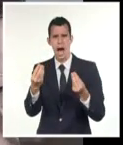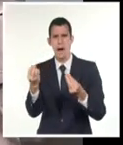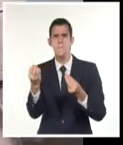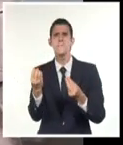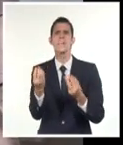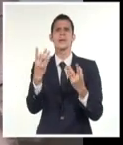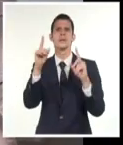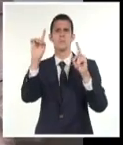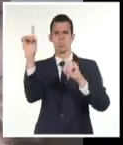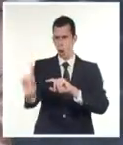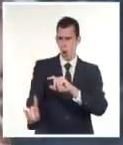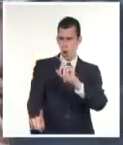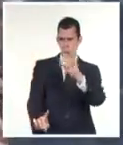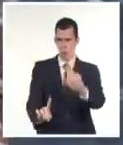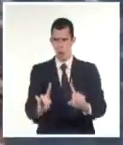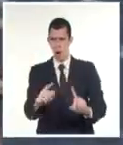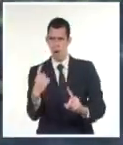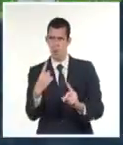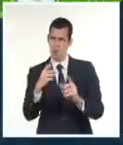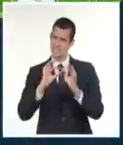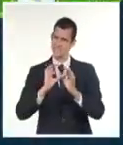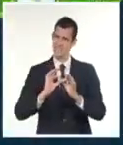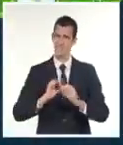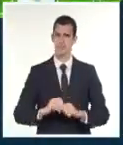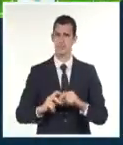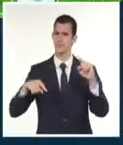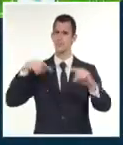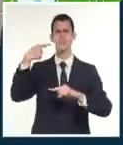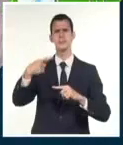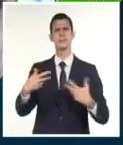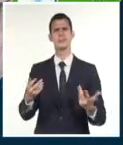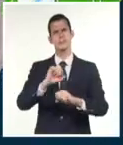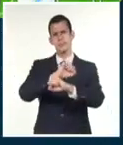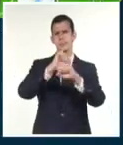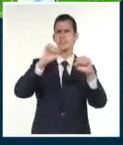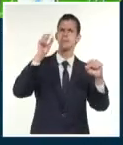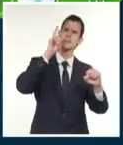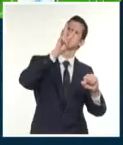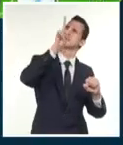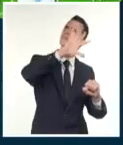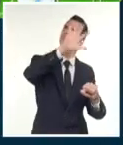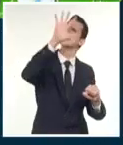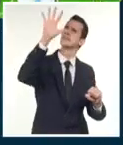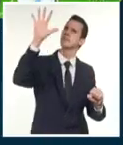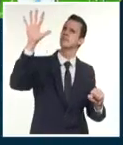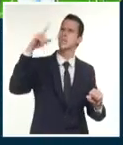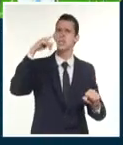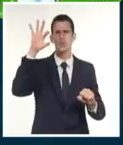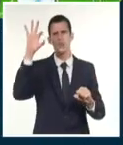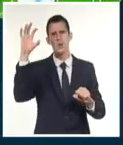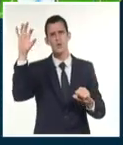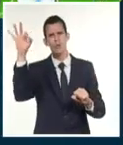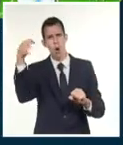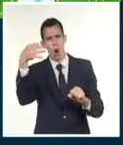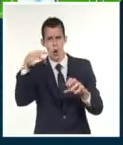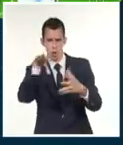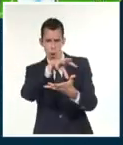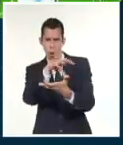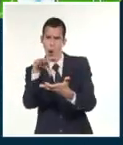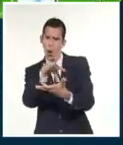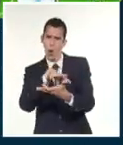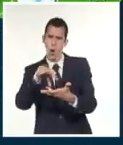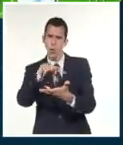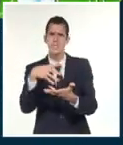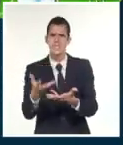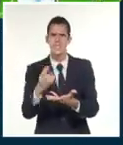severas. Bueno, mañana el tiempo lo tendremos con sobra abundante en el occidente del país, siguiendo parcialmente en un